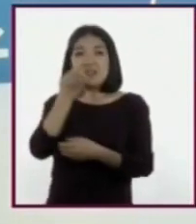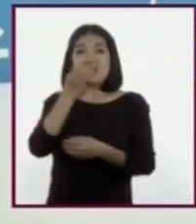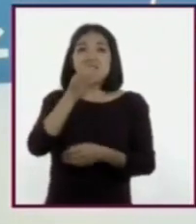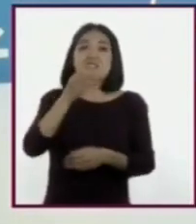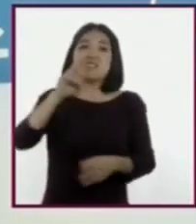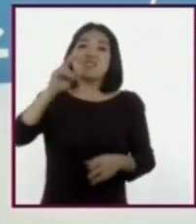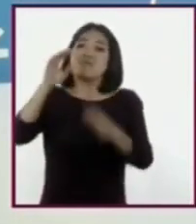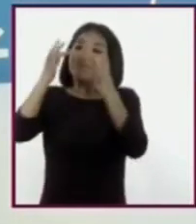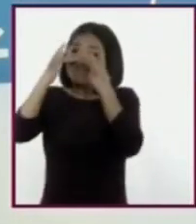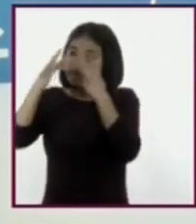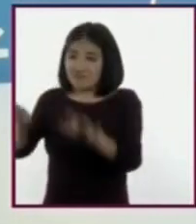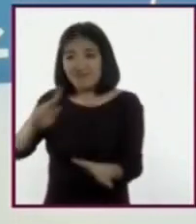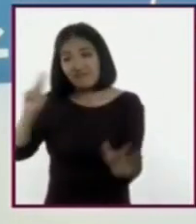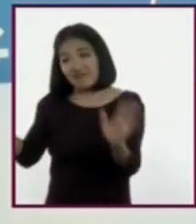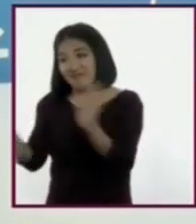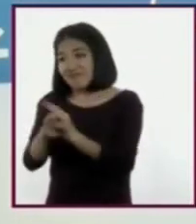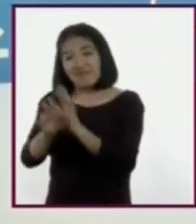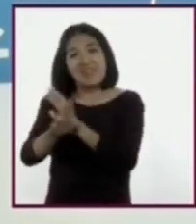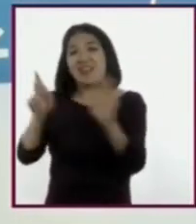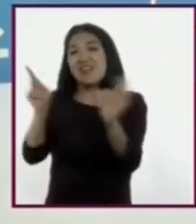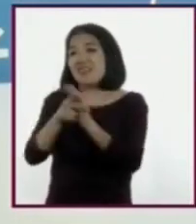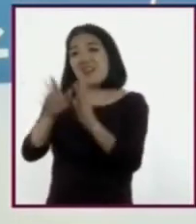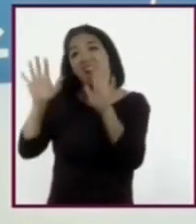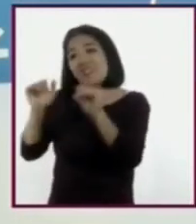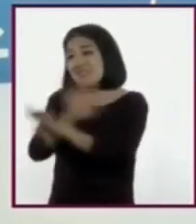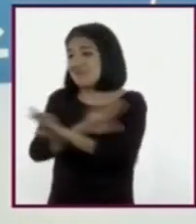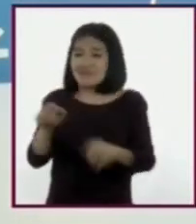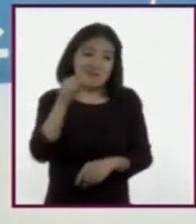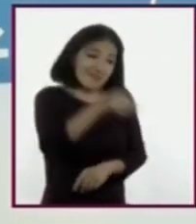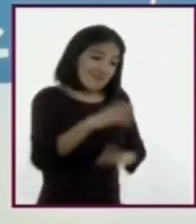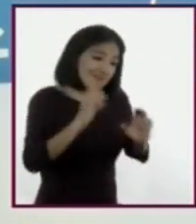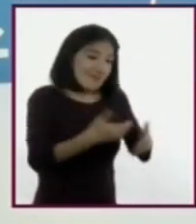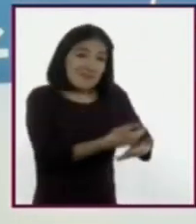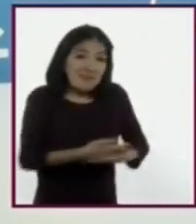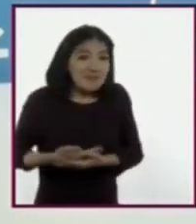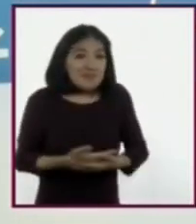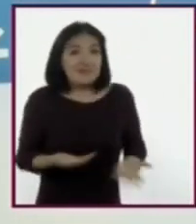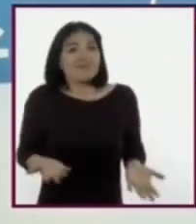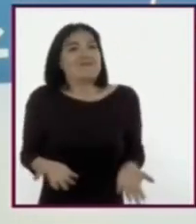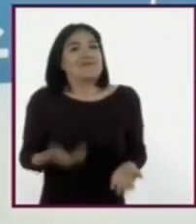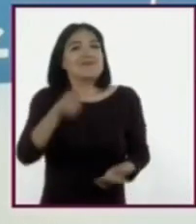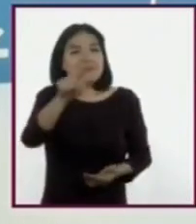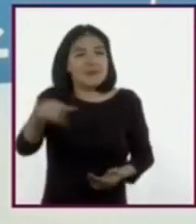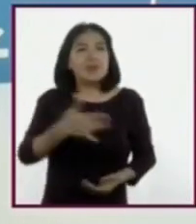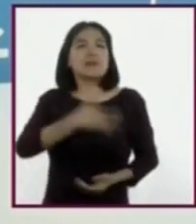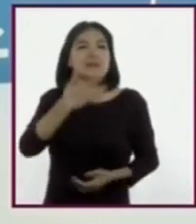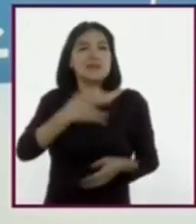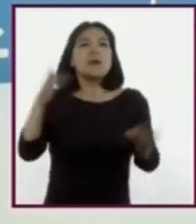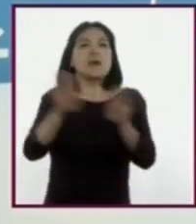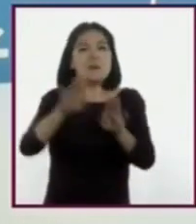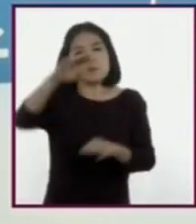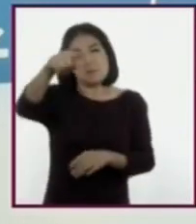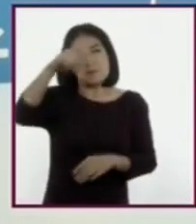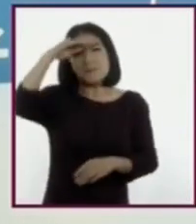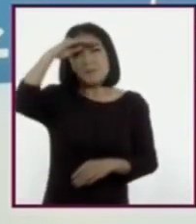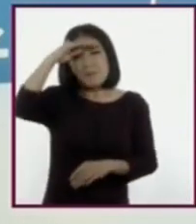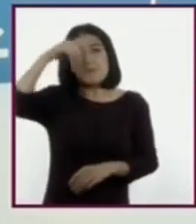escuela. Es decir, renunciar a su vida presente y futura. Pero como mencionamos, la sexualidad se